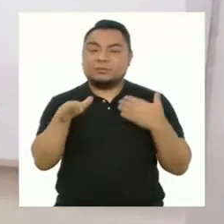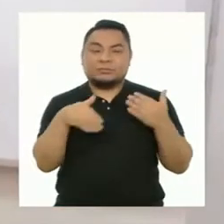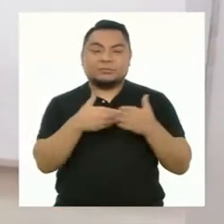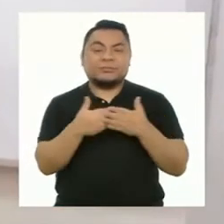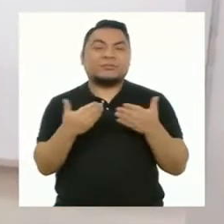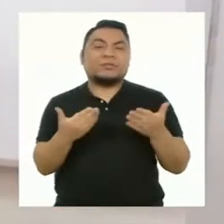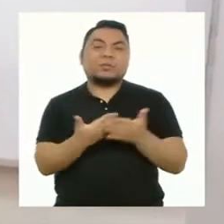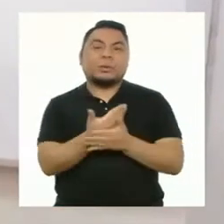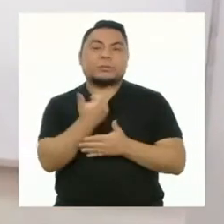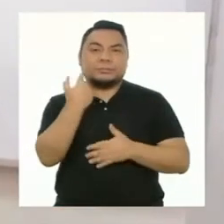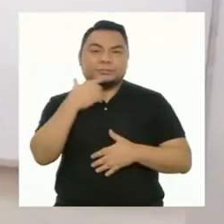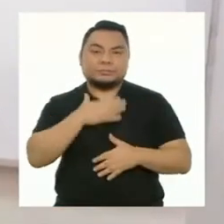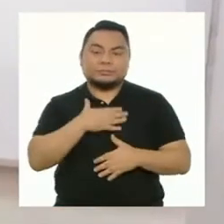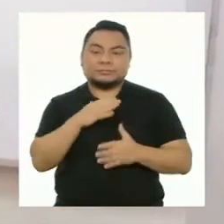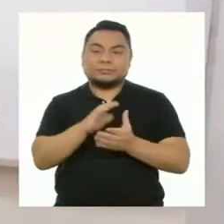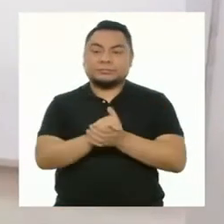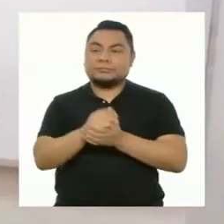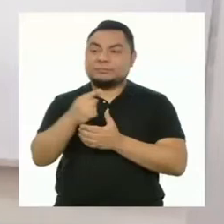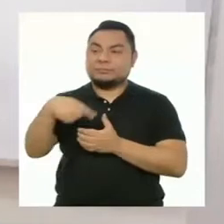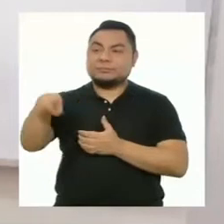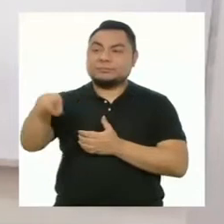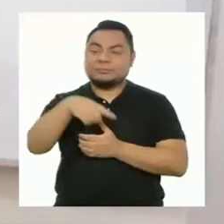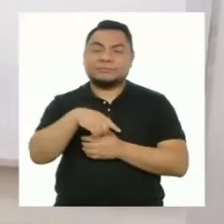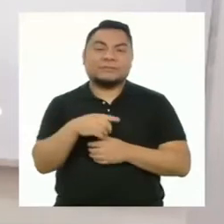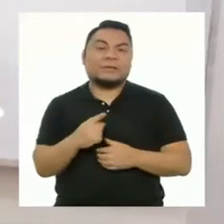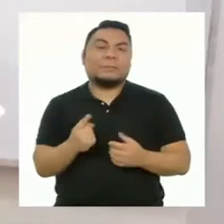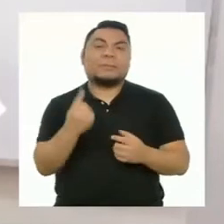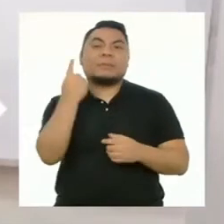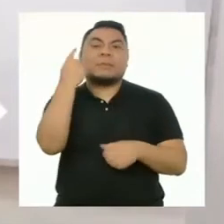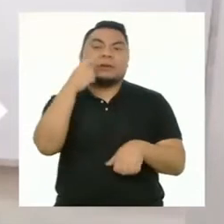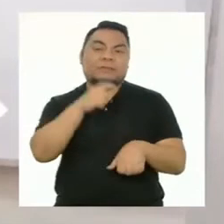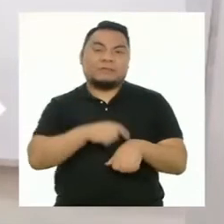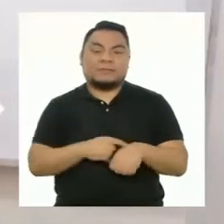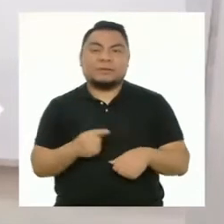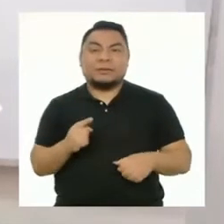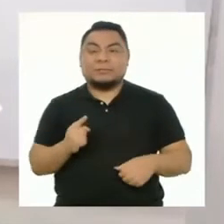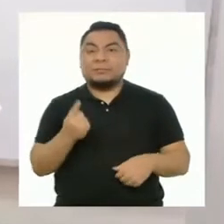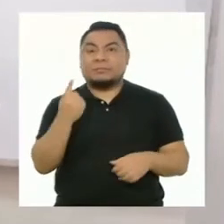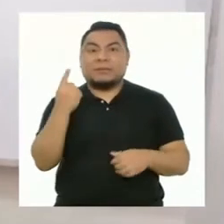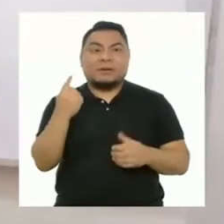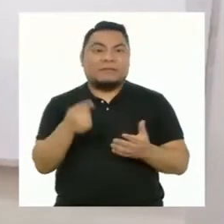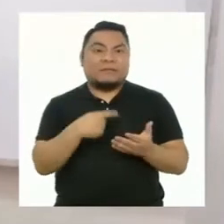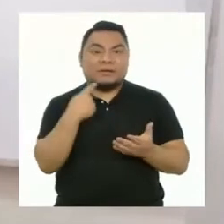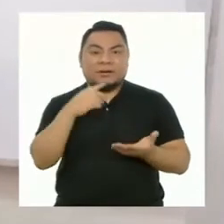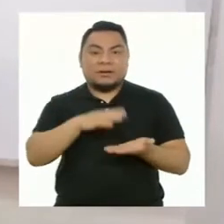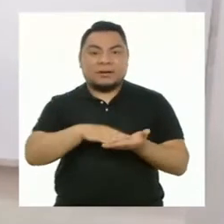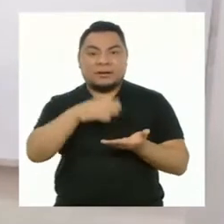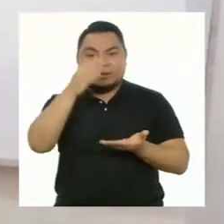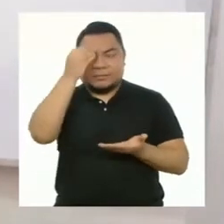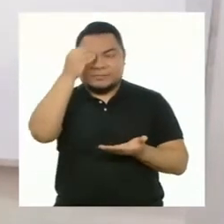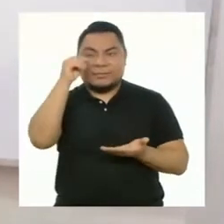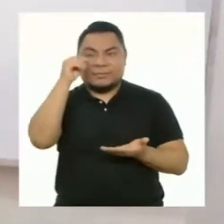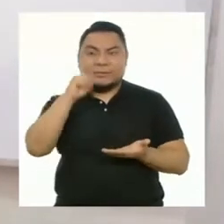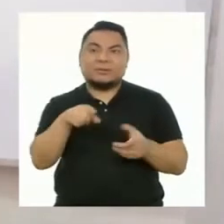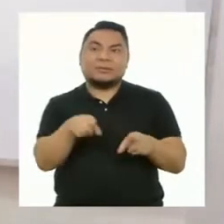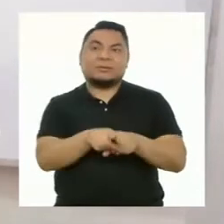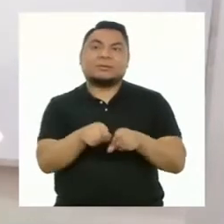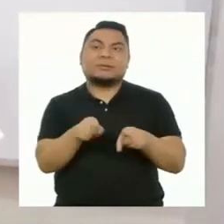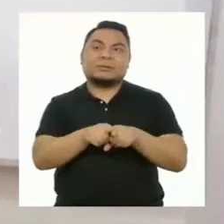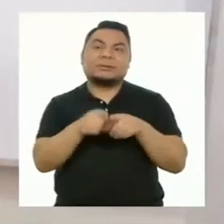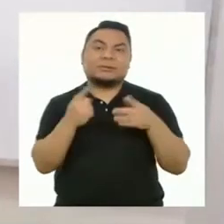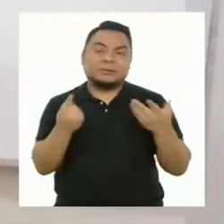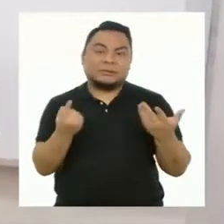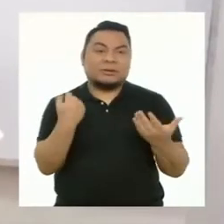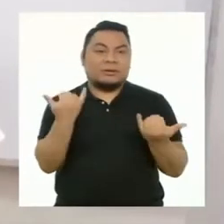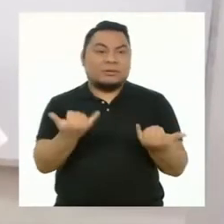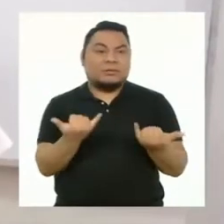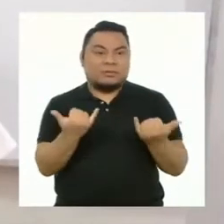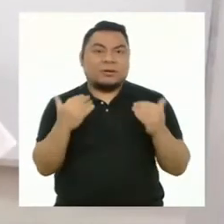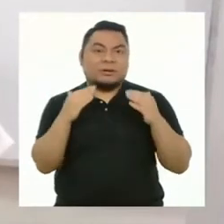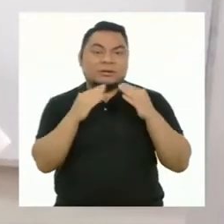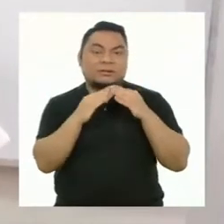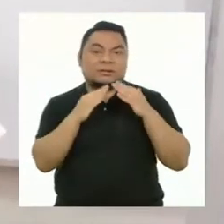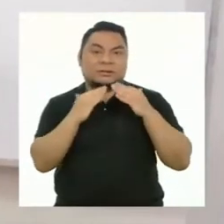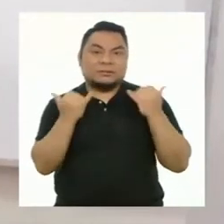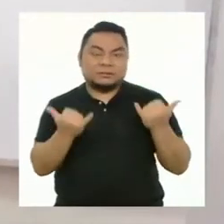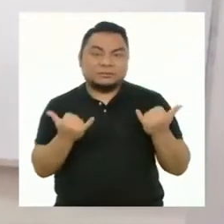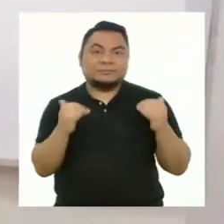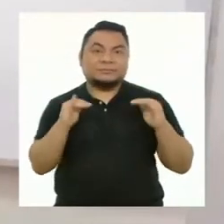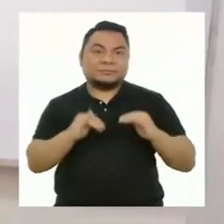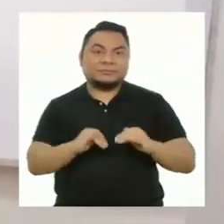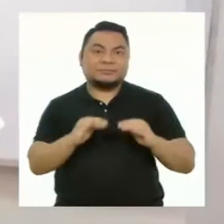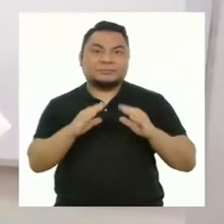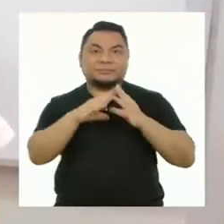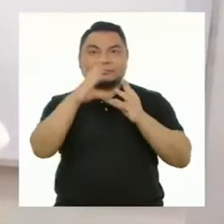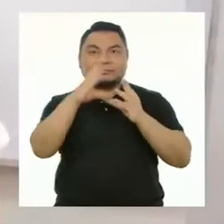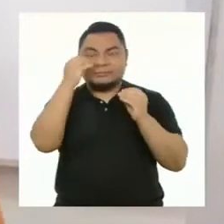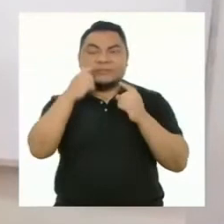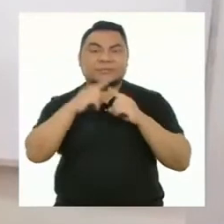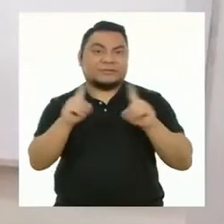mí y mis compañeros ya que no habíamos experimentado un método de aprendizaje al igual que lo estamos haciendo ahora, que es de aprender